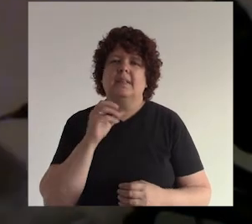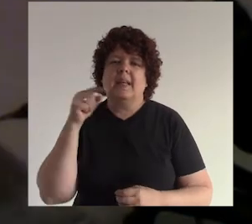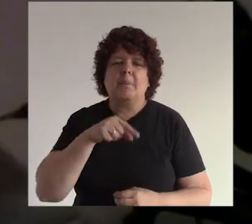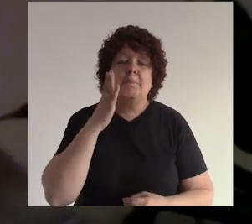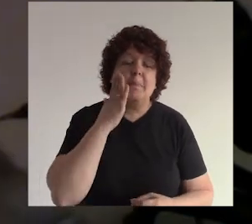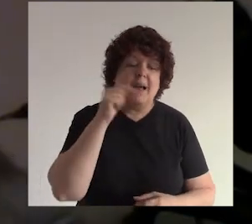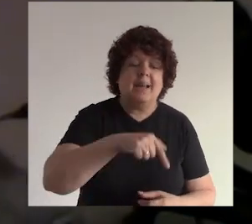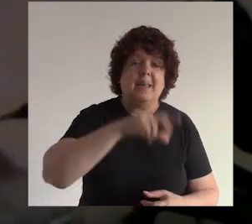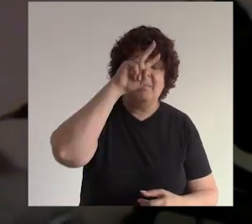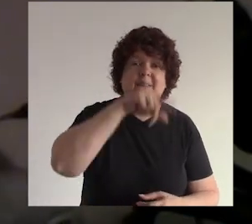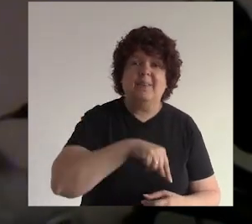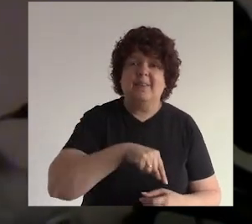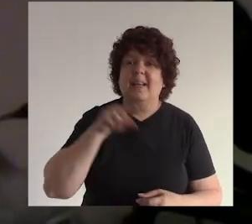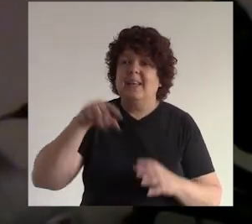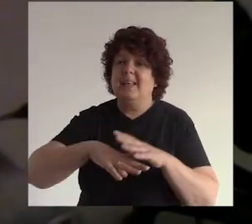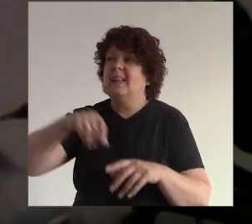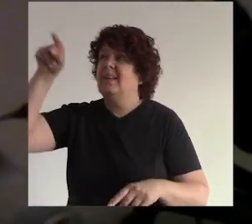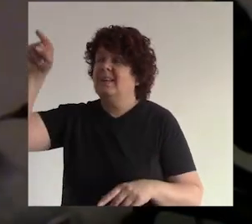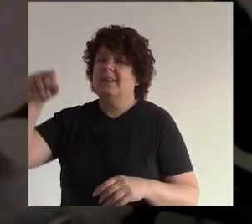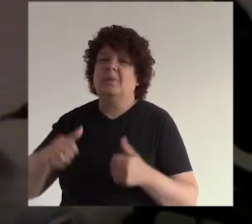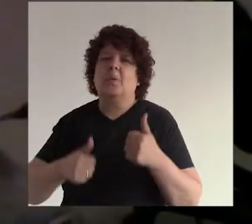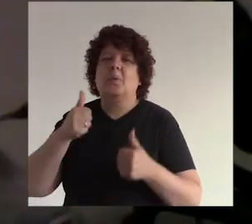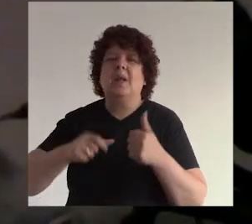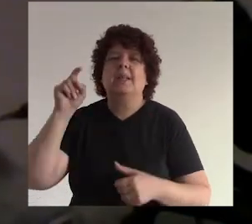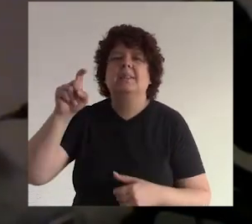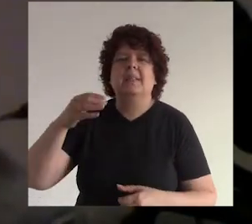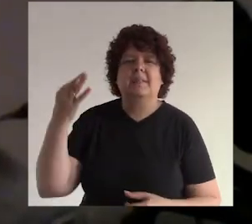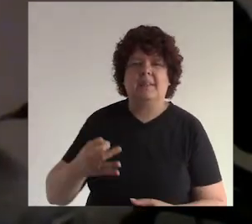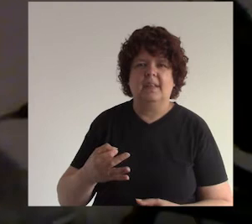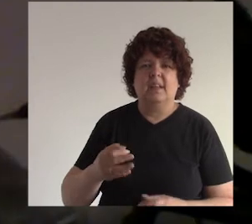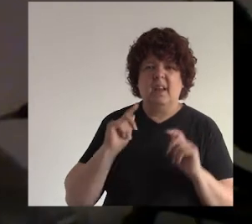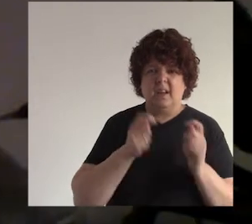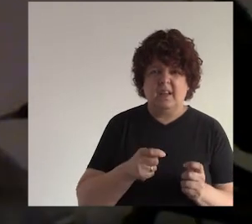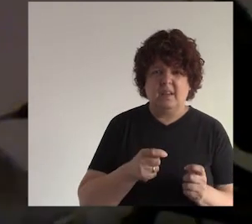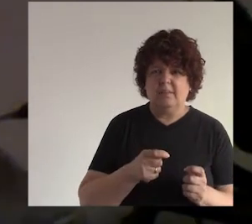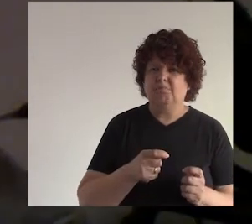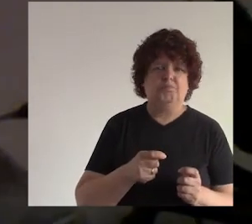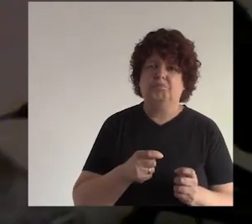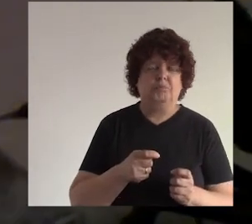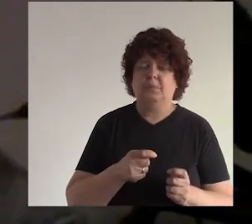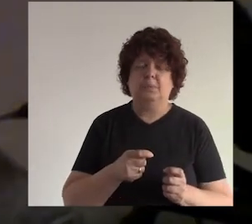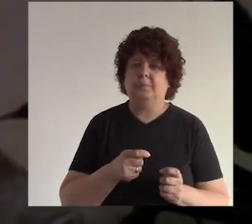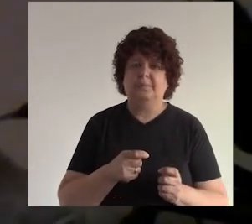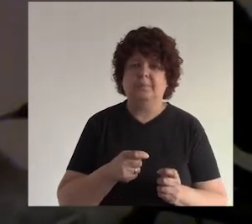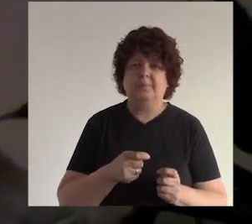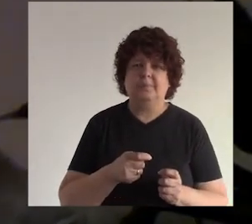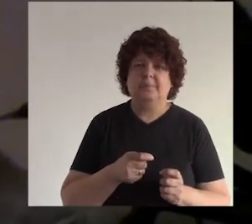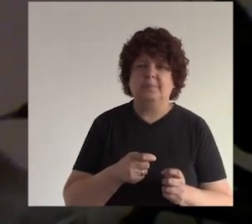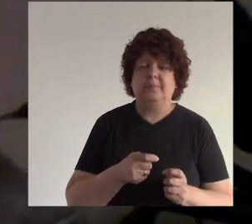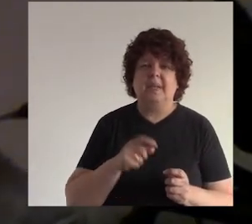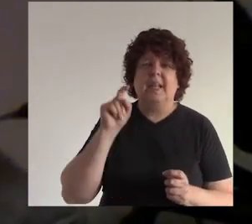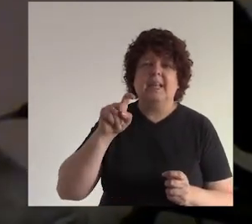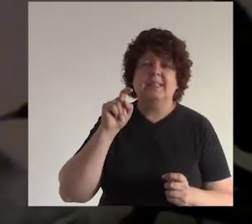mamá que está en Lima? ¿no? ¿cuál es su necesidad real? el regalo no es el regalo de la prensa